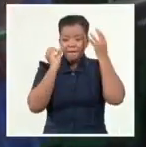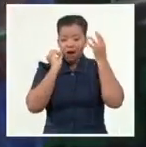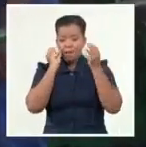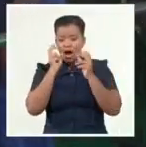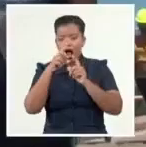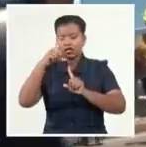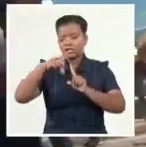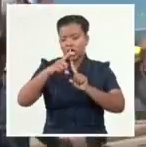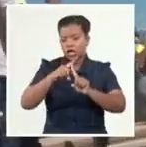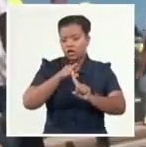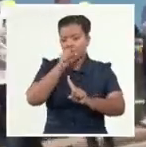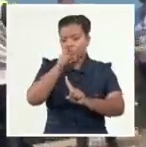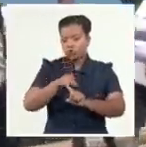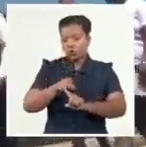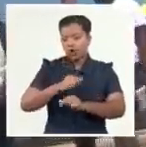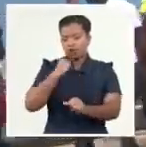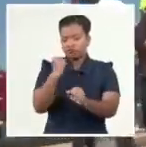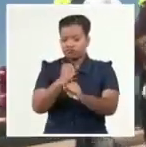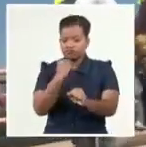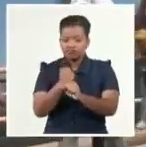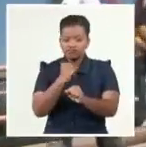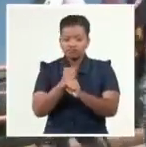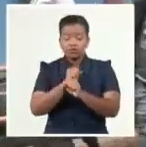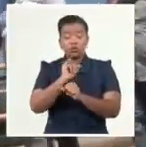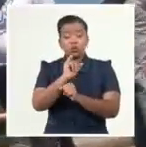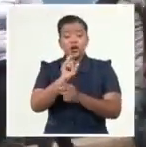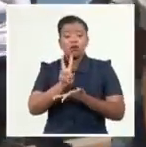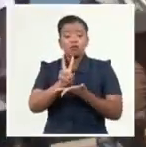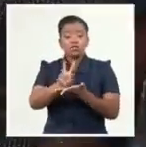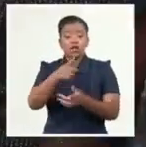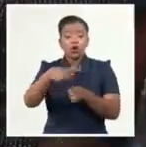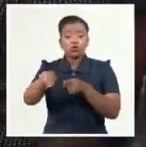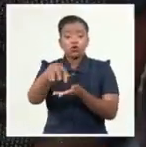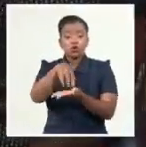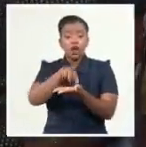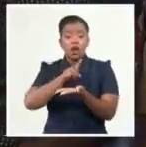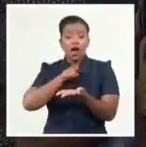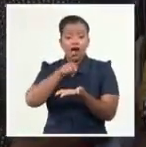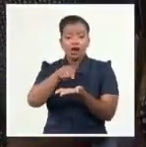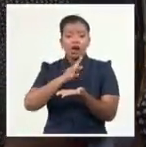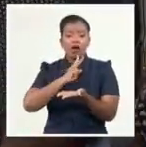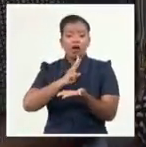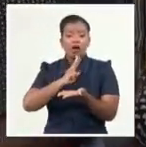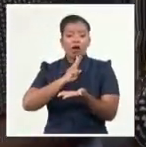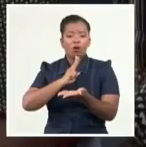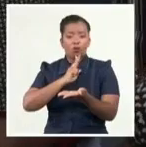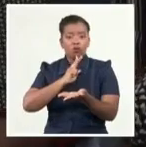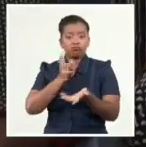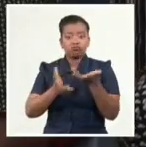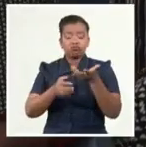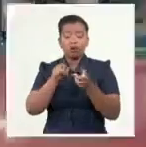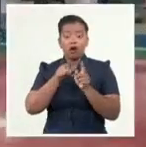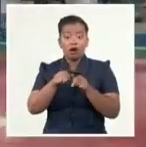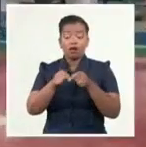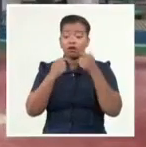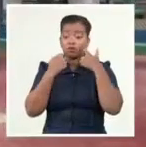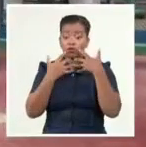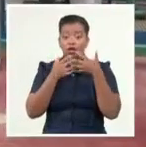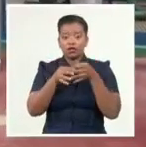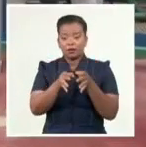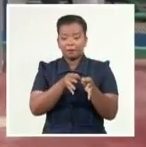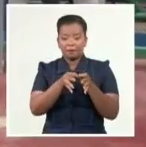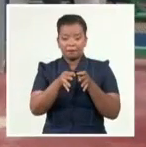técnicos e ingenieros, a la vez que llegó hasta la planta de tratamiento de agua por osmosis inversa, lugar decisivo para la generación